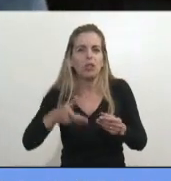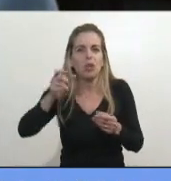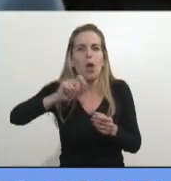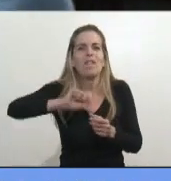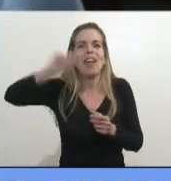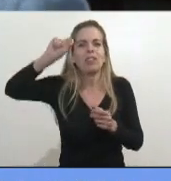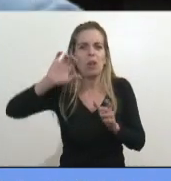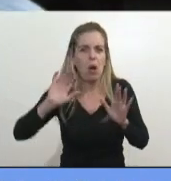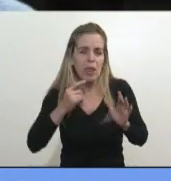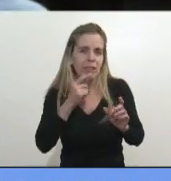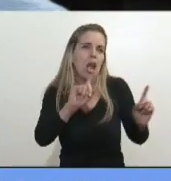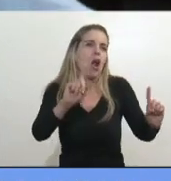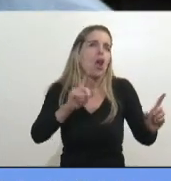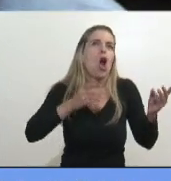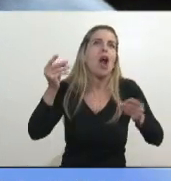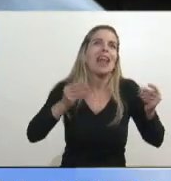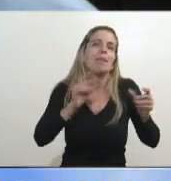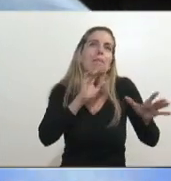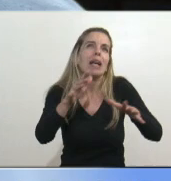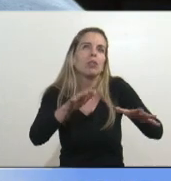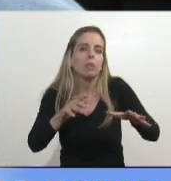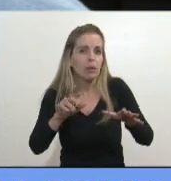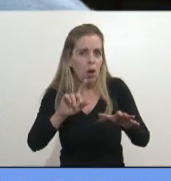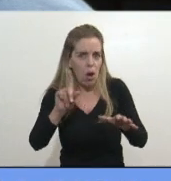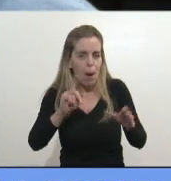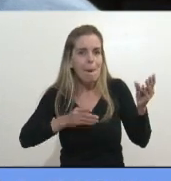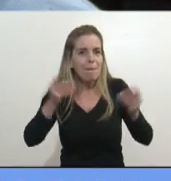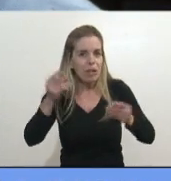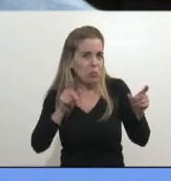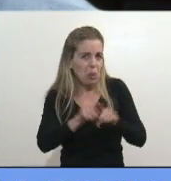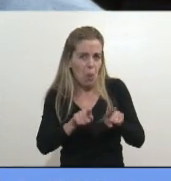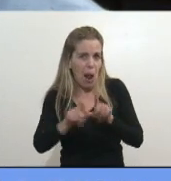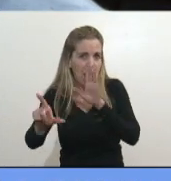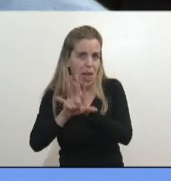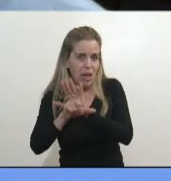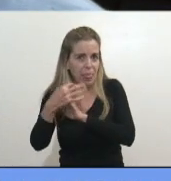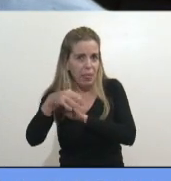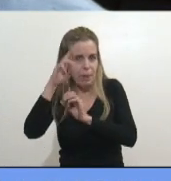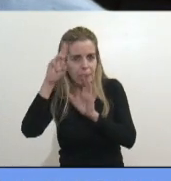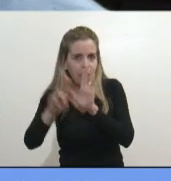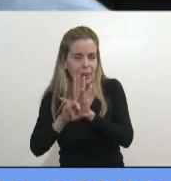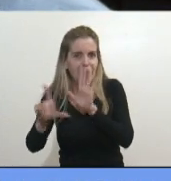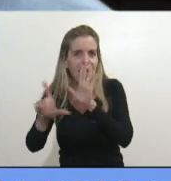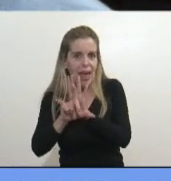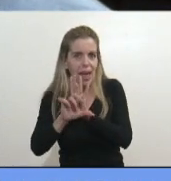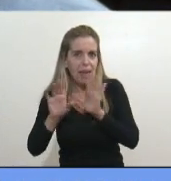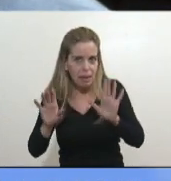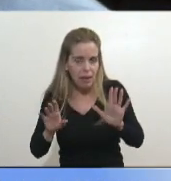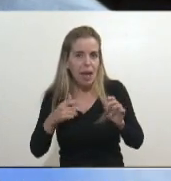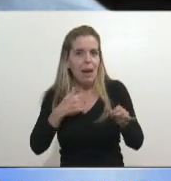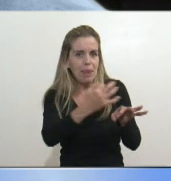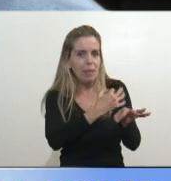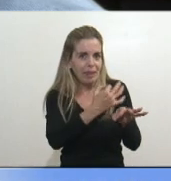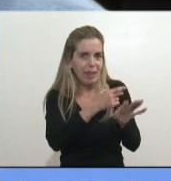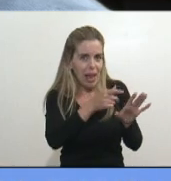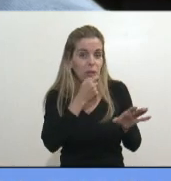es una estimación, no, el presupuesto es una ley, una ley, hay que cumplirla, también señalar que cuando estás fuera de la